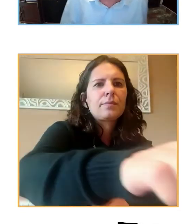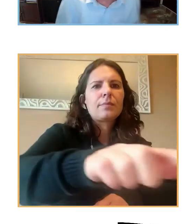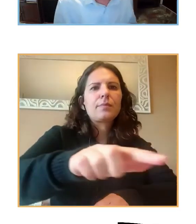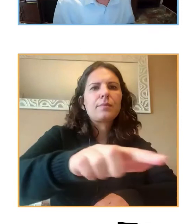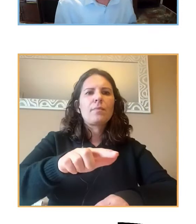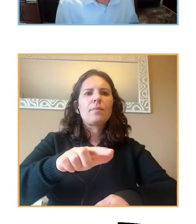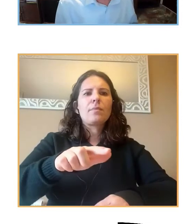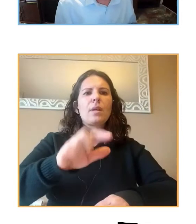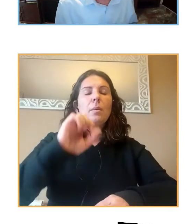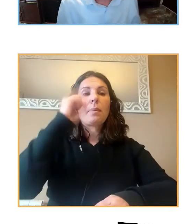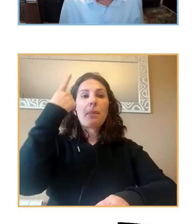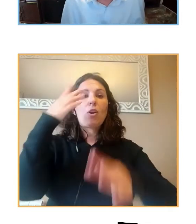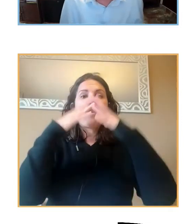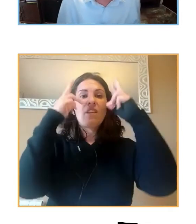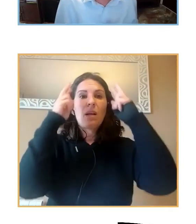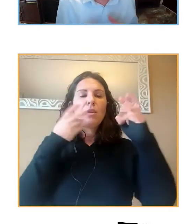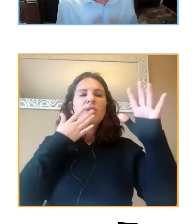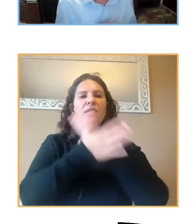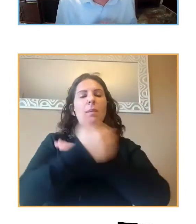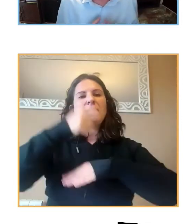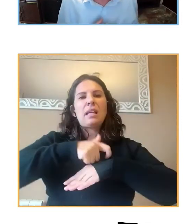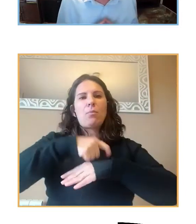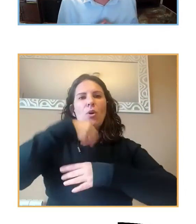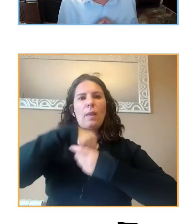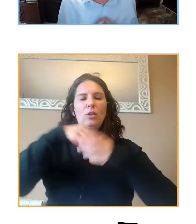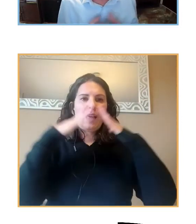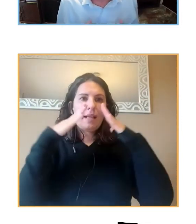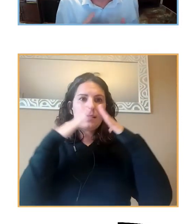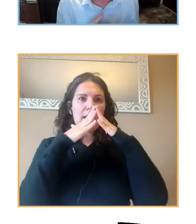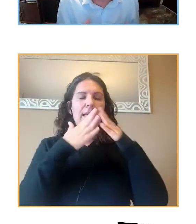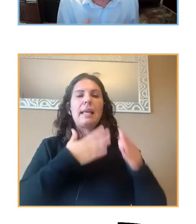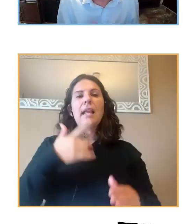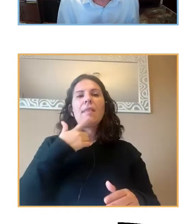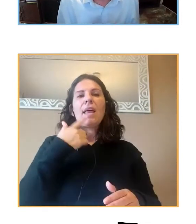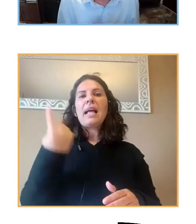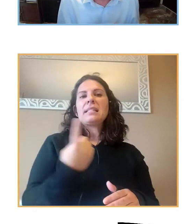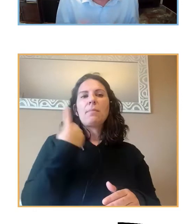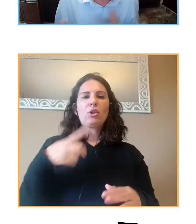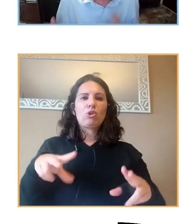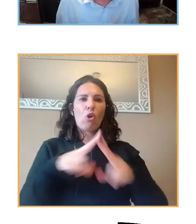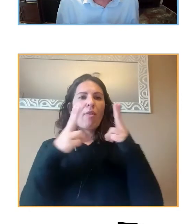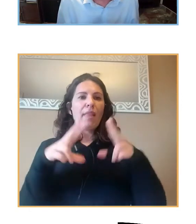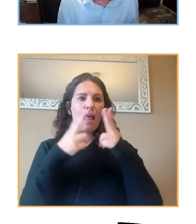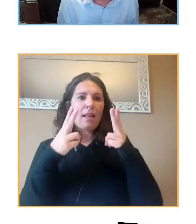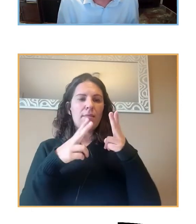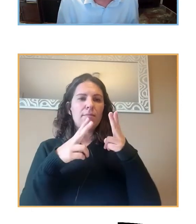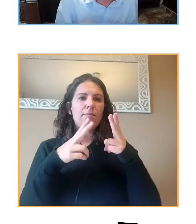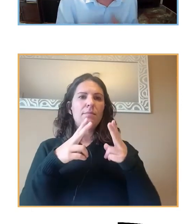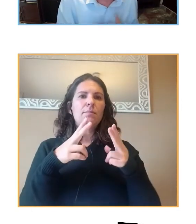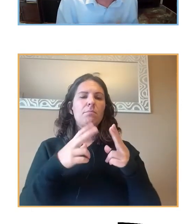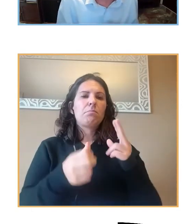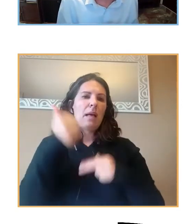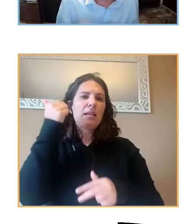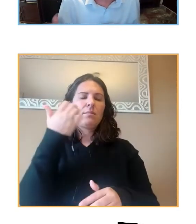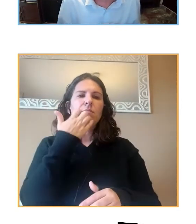por supuesto, a quedarse más tiempo en casa y esto ha reforzado el aislamiento social que sufren algunas consecuencias de algunos trastornos, como